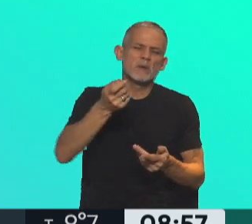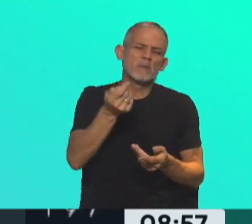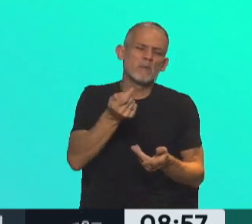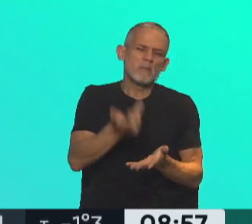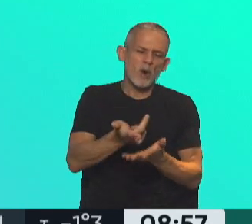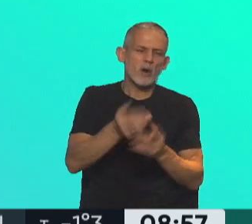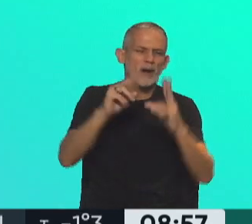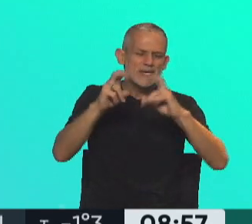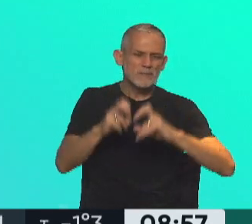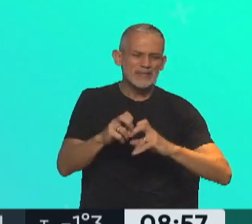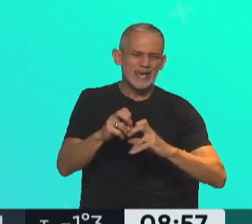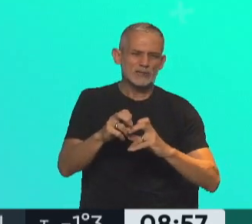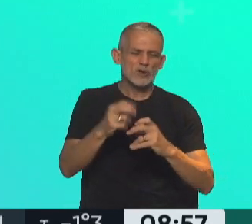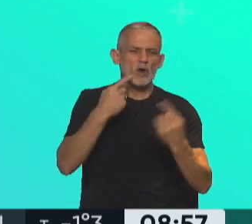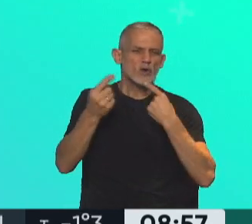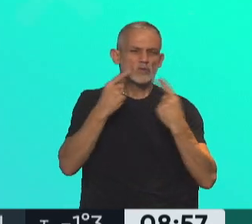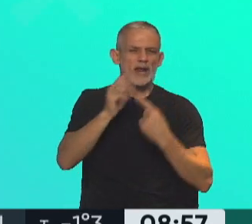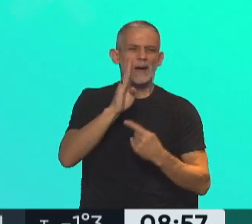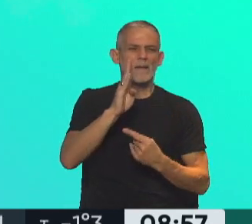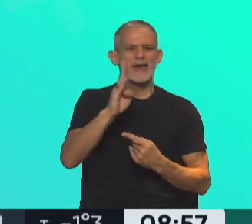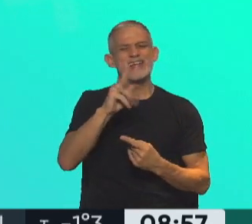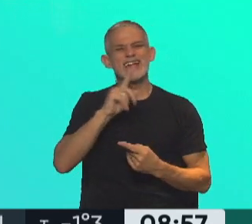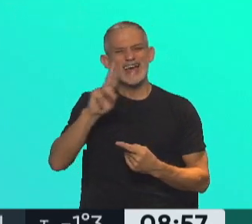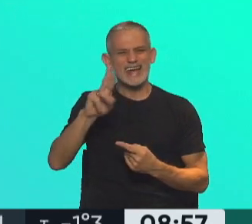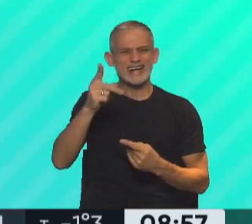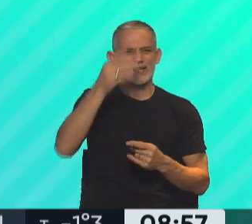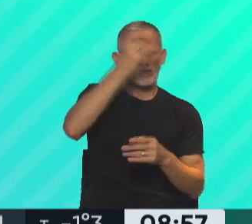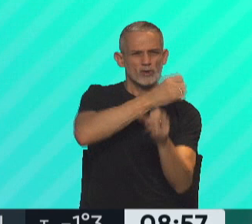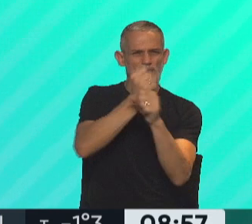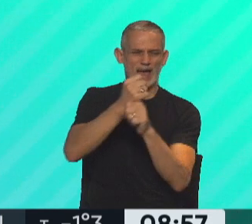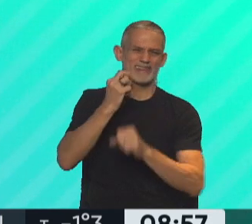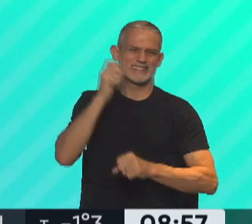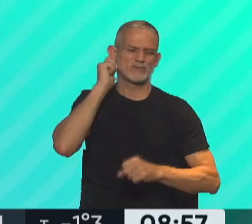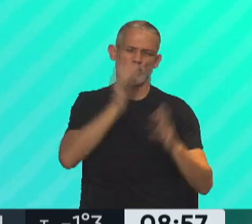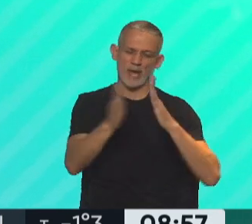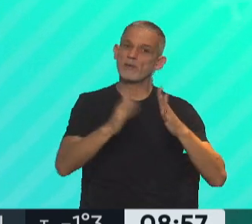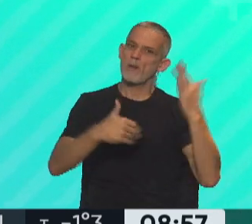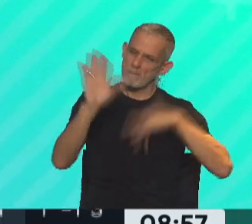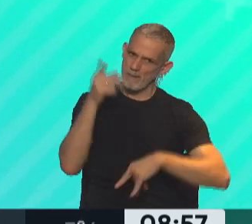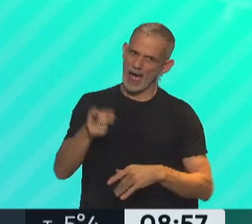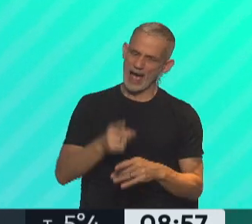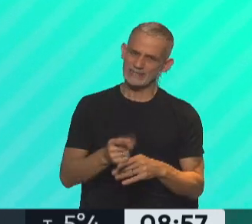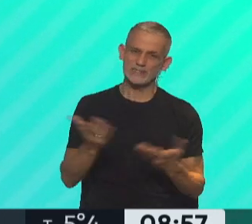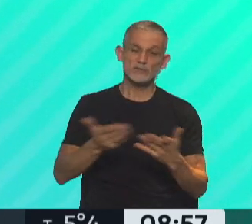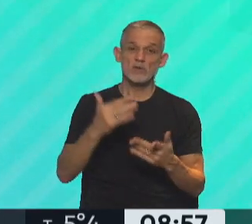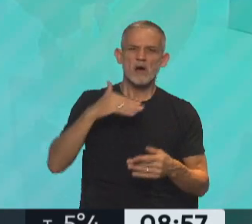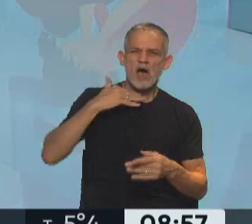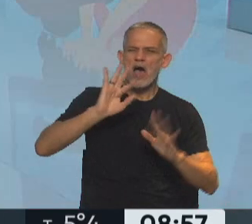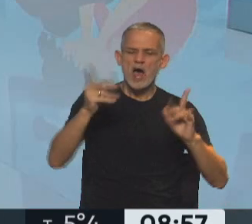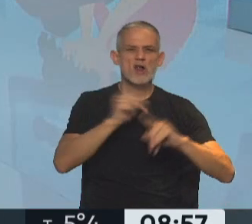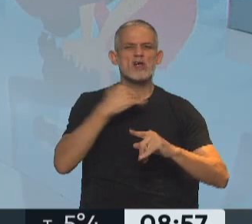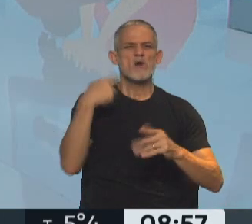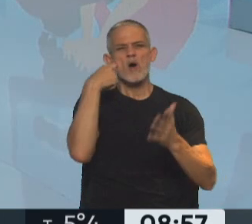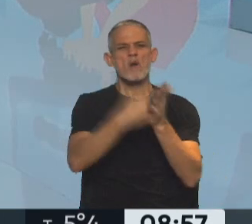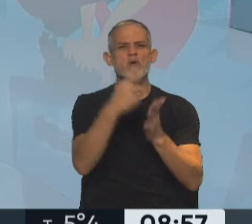porque es una investigación de la consultora BTR sobre 12 y 19 años. Pero es mucho mayor y no es considerado delito. A eso quería